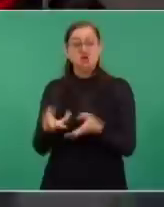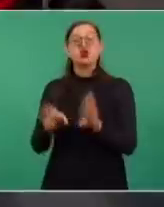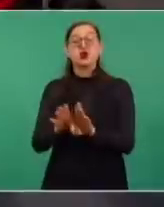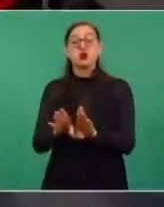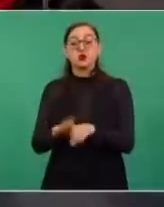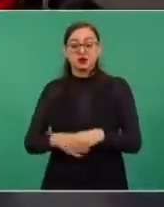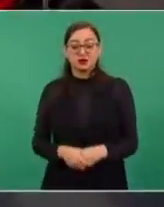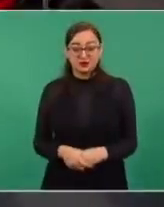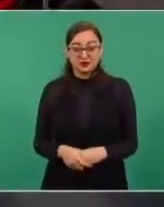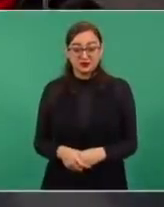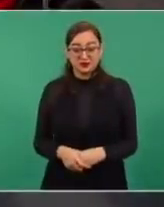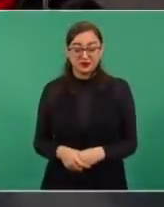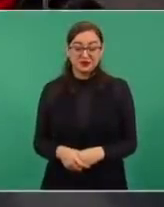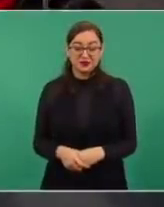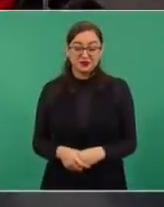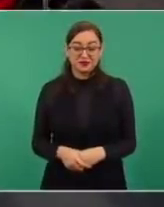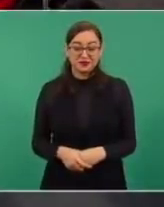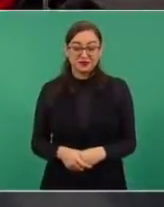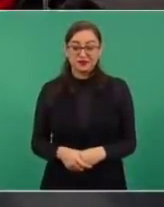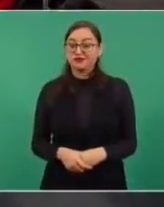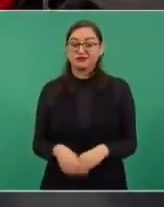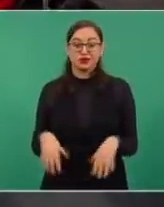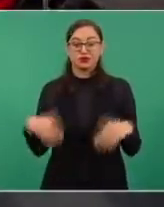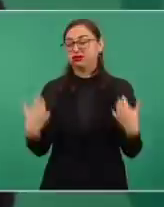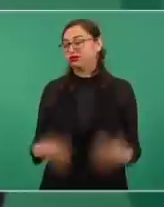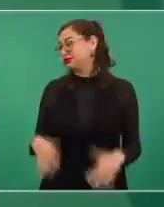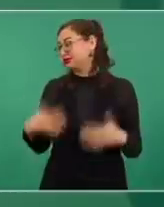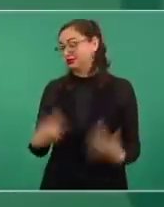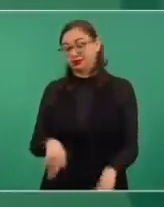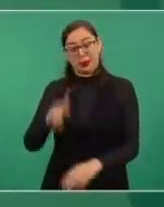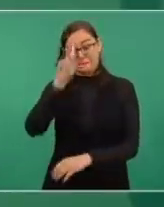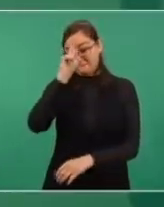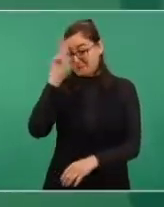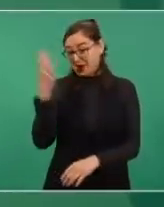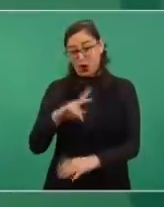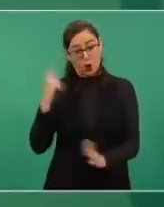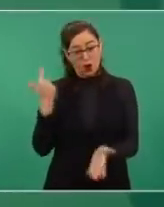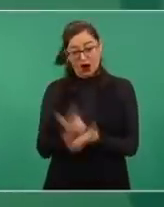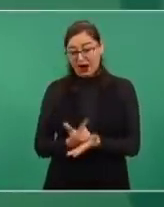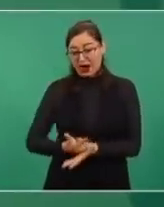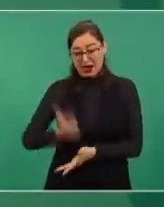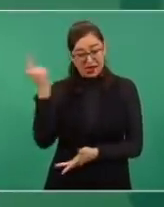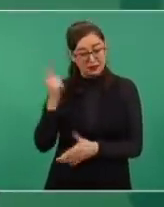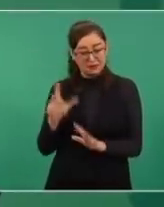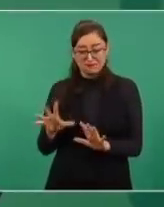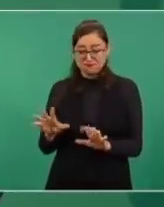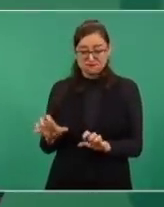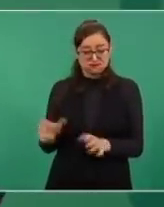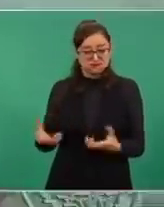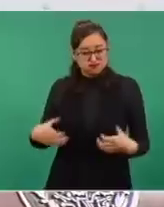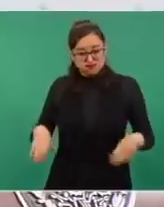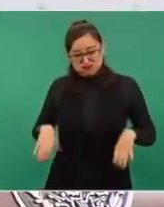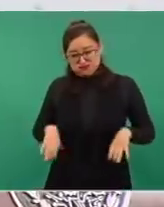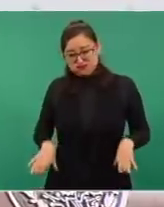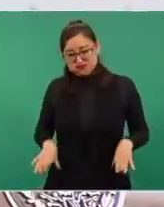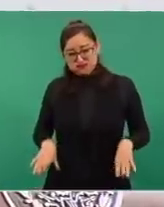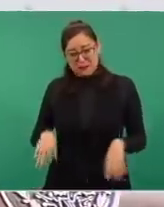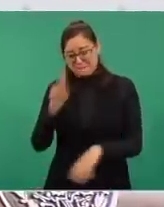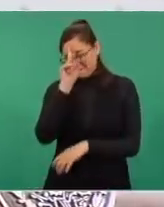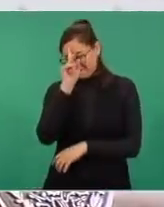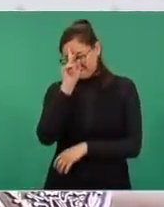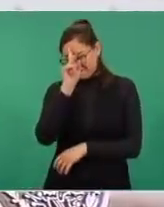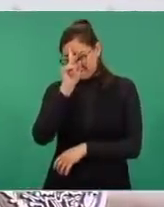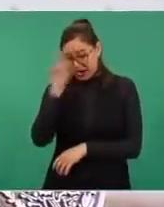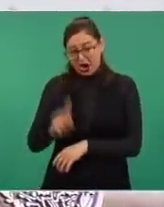Yo creo que fue el saqueo más grande que se haya cometido en la historia del país,